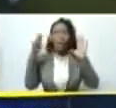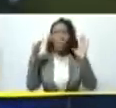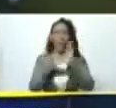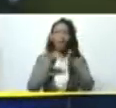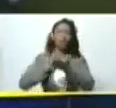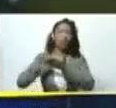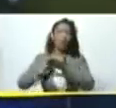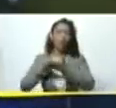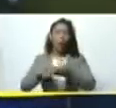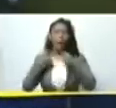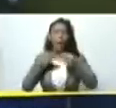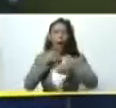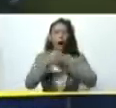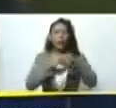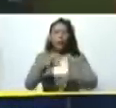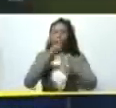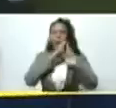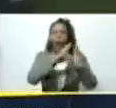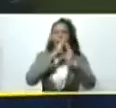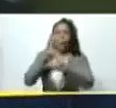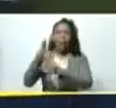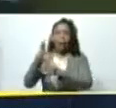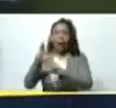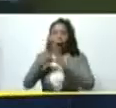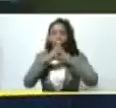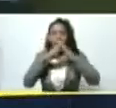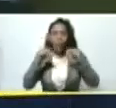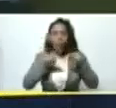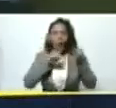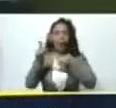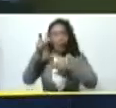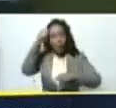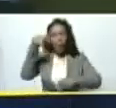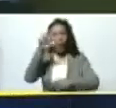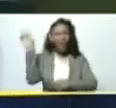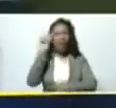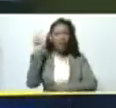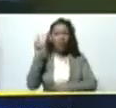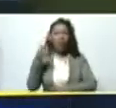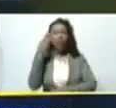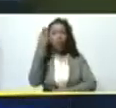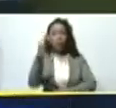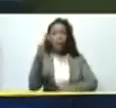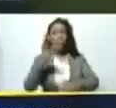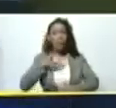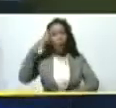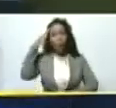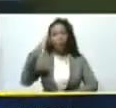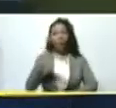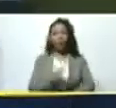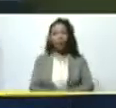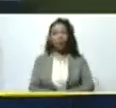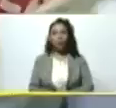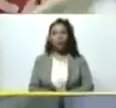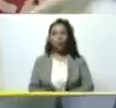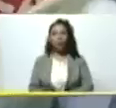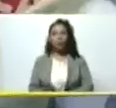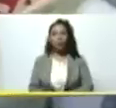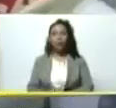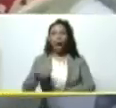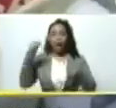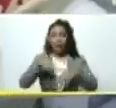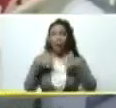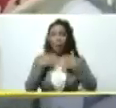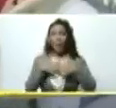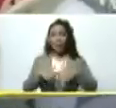soluciones para darle una respuesta a todo el pueblo venezolano y a usted mi comandante cuente con Pequibén